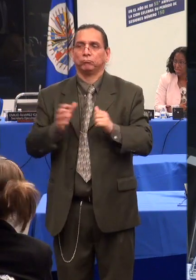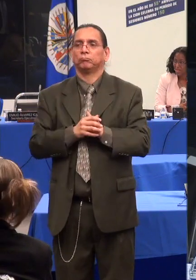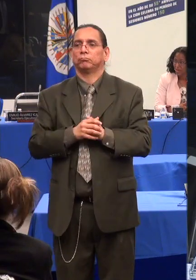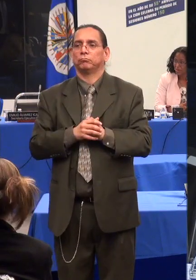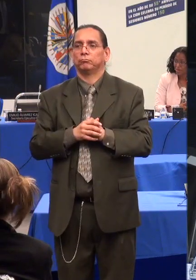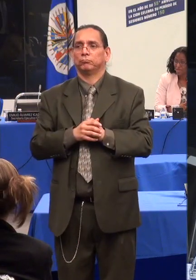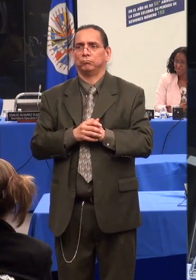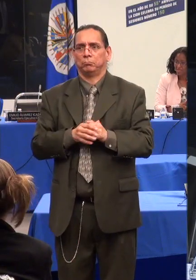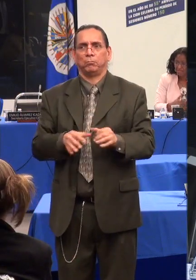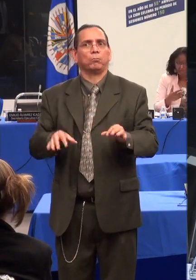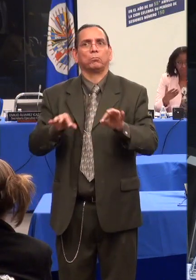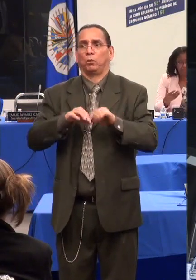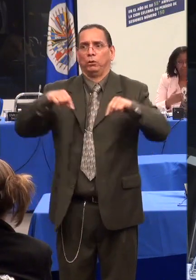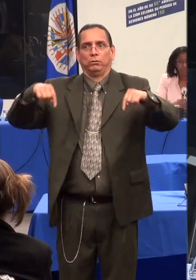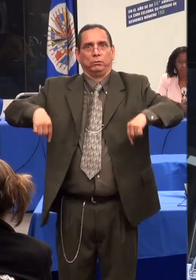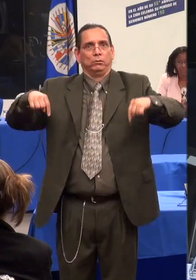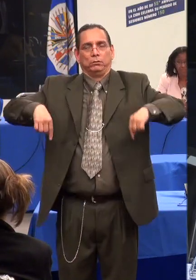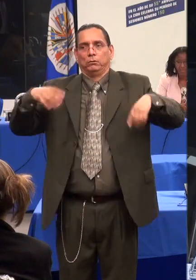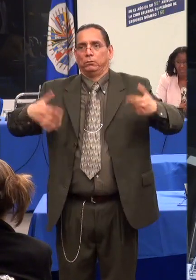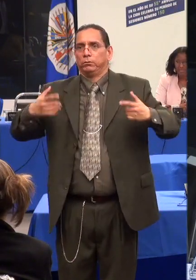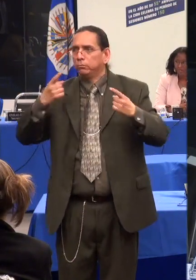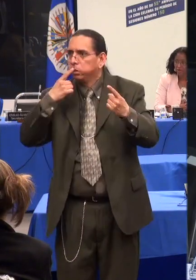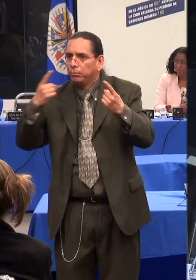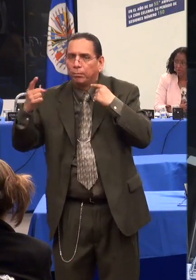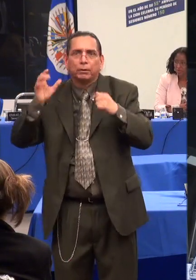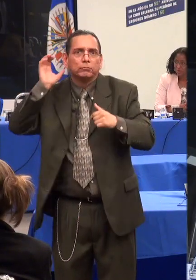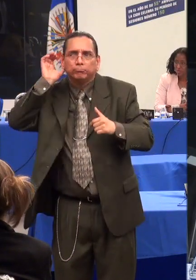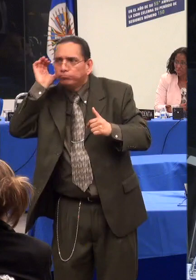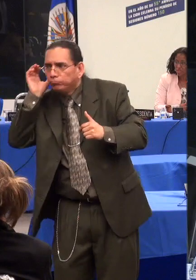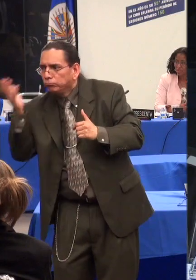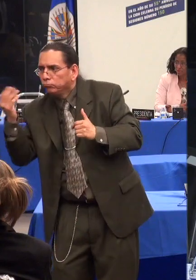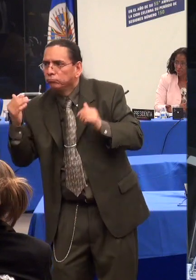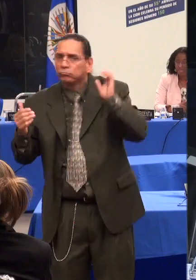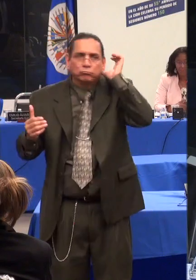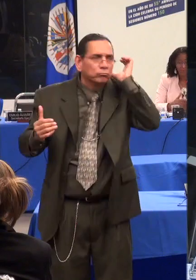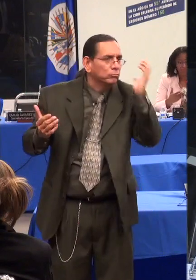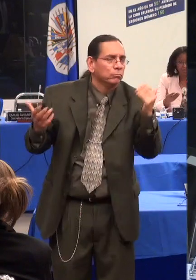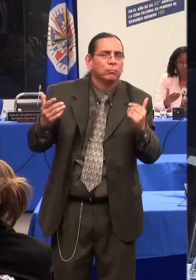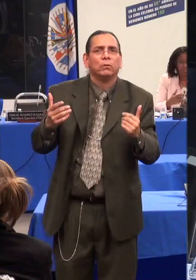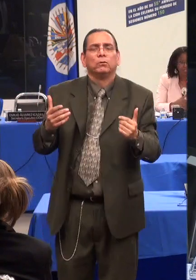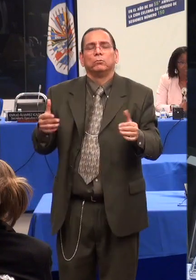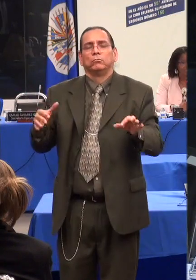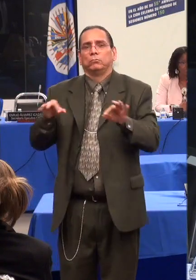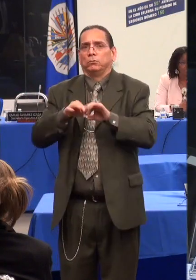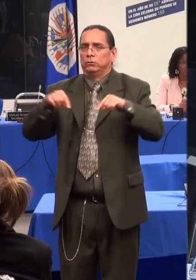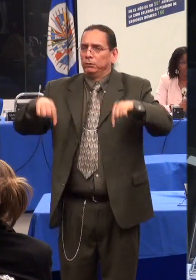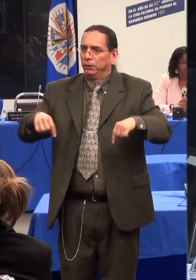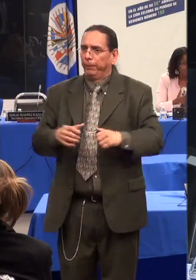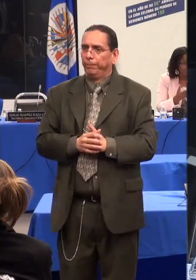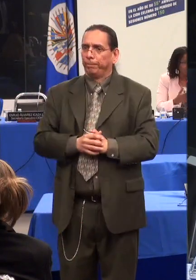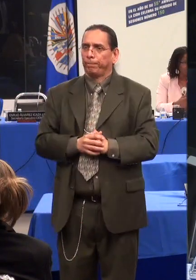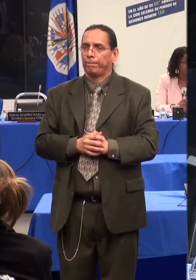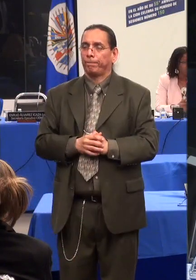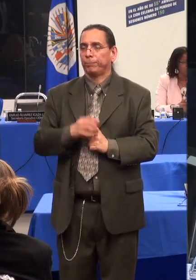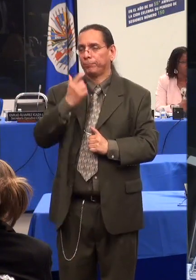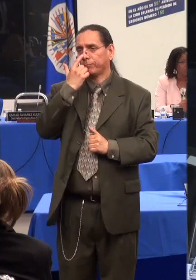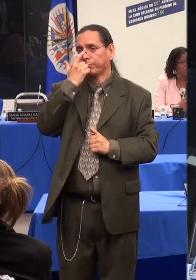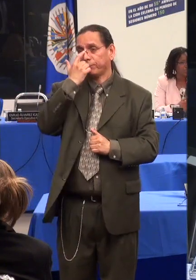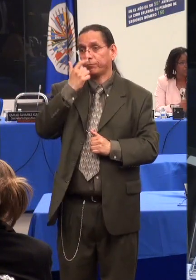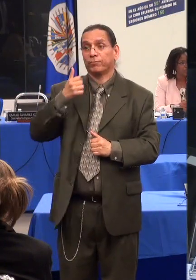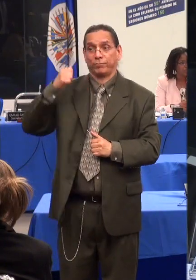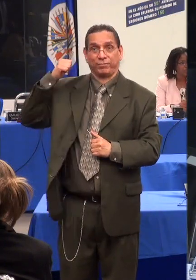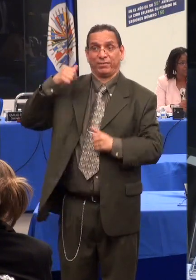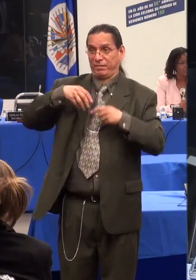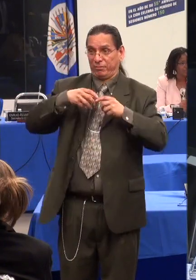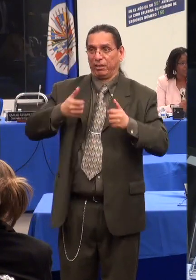us and signals to us an area where the commission should give its increasing attention. And of course, we look